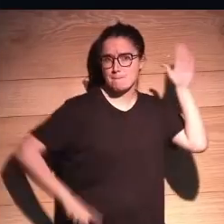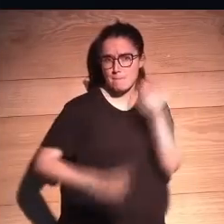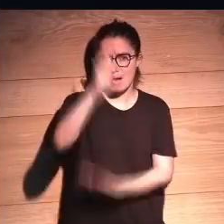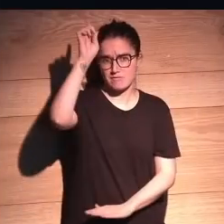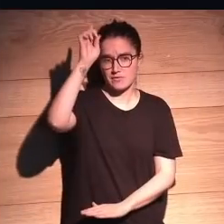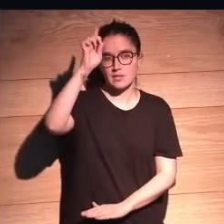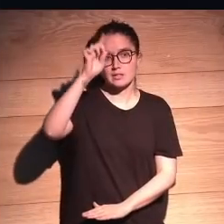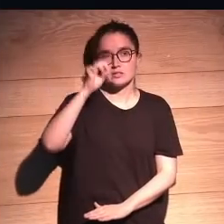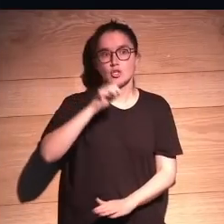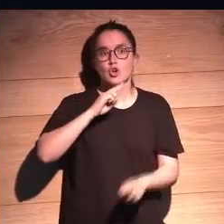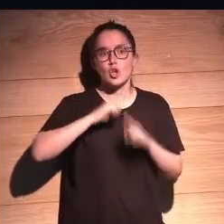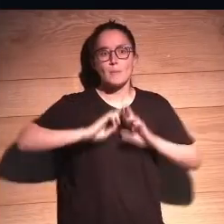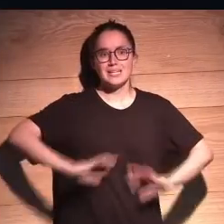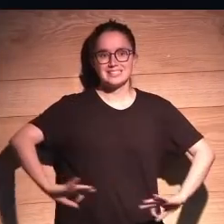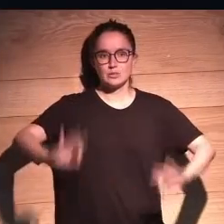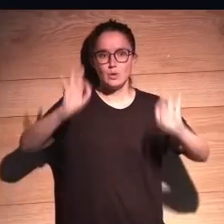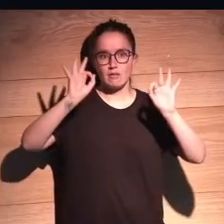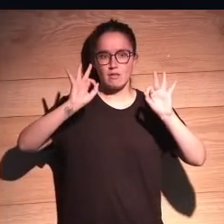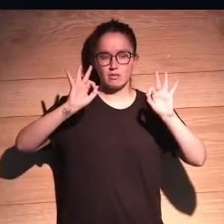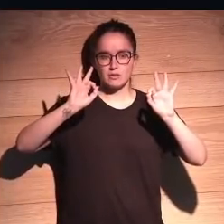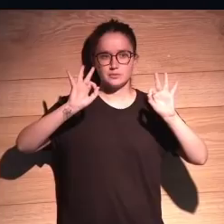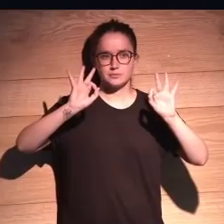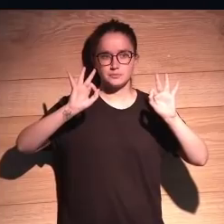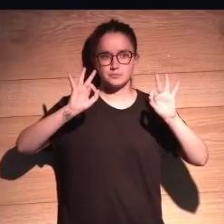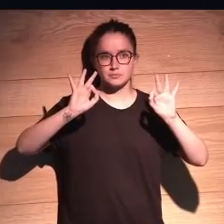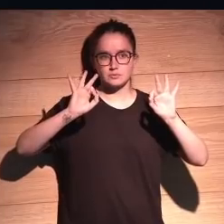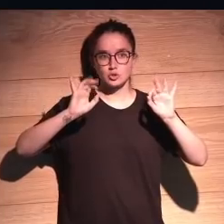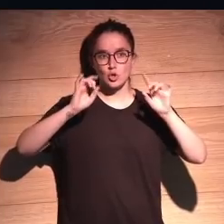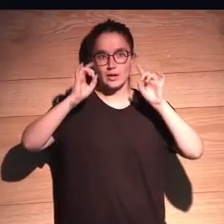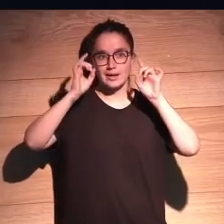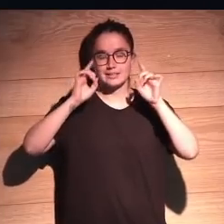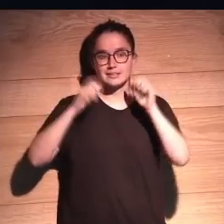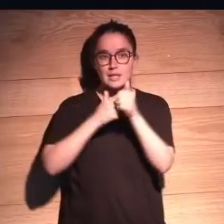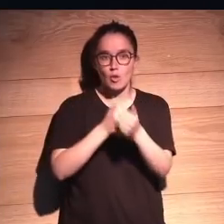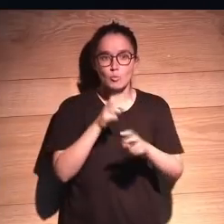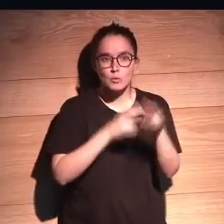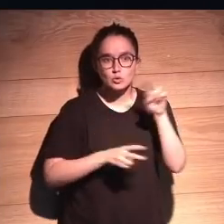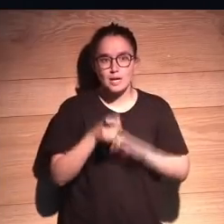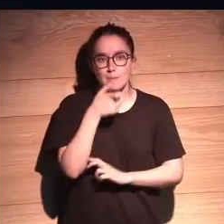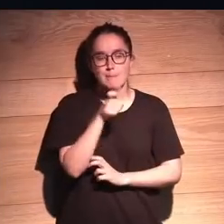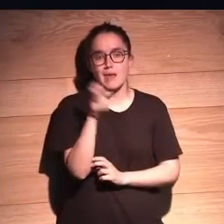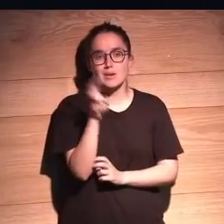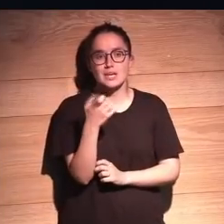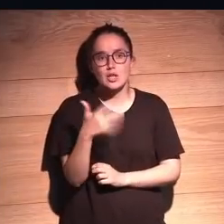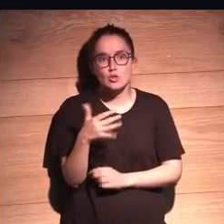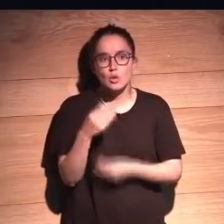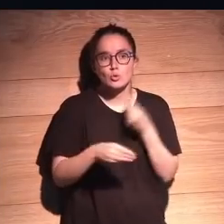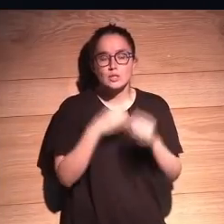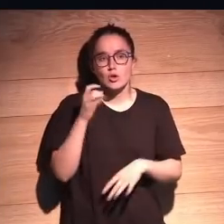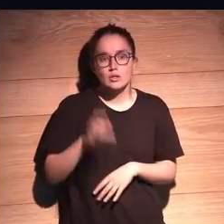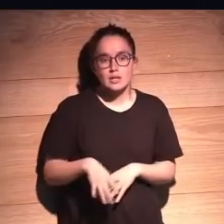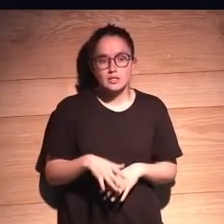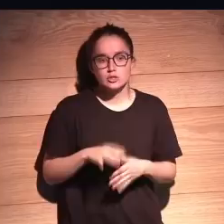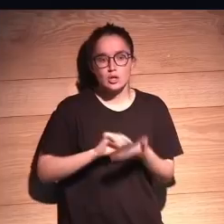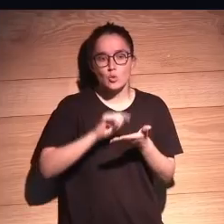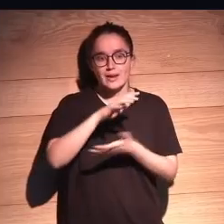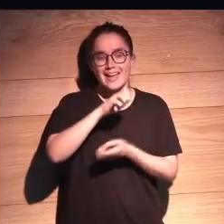se le llama la singularidad yo he intentado rastrear la primera persona que utilizó la palabra singularidad y la encontré en